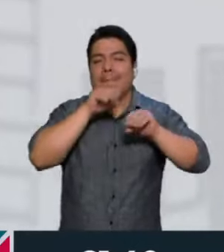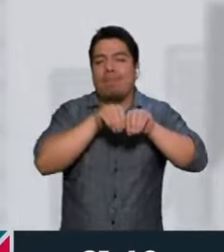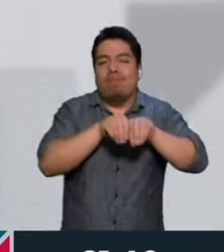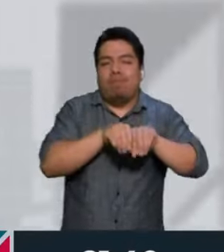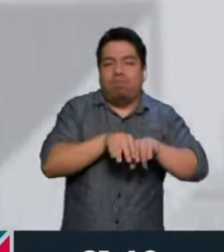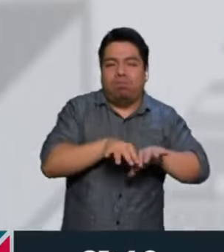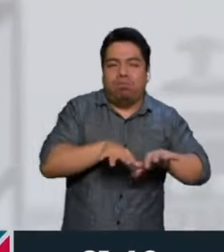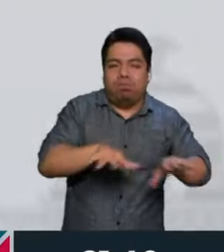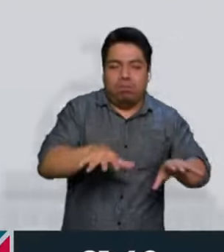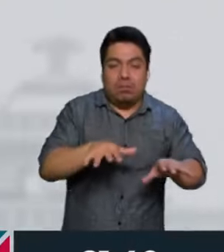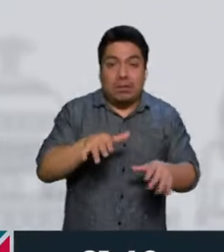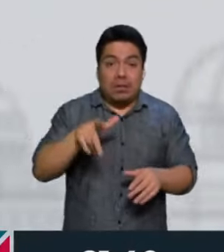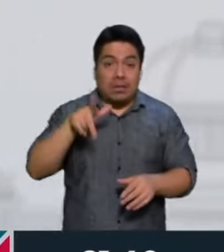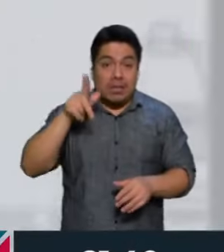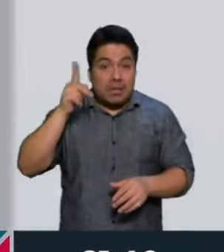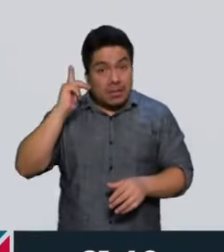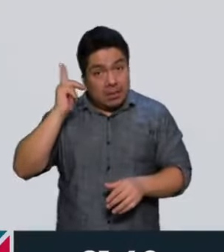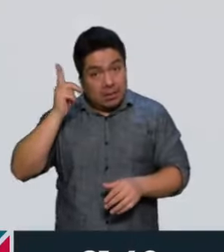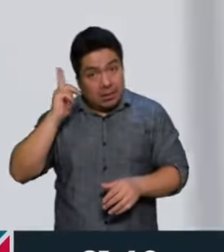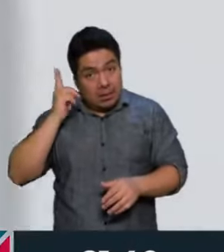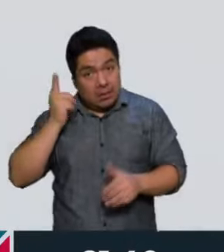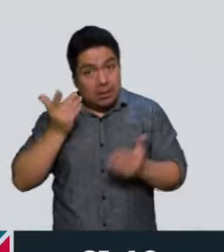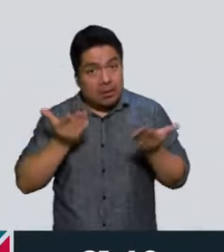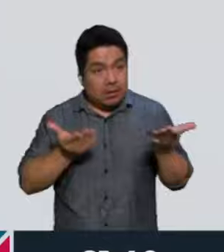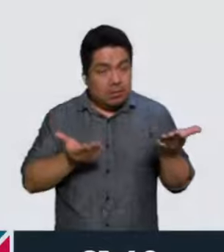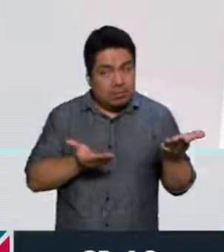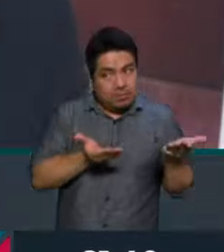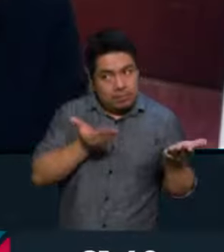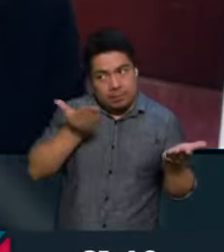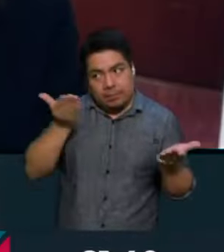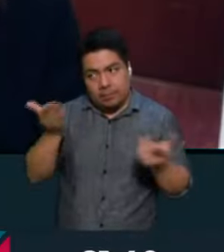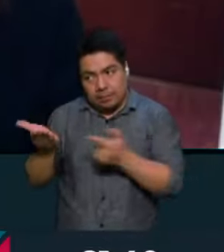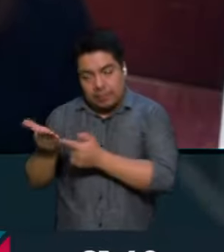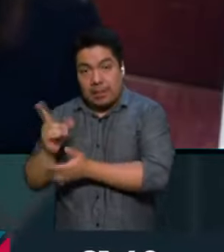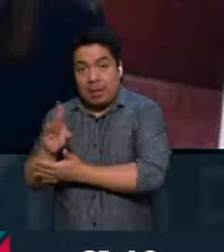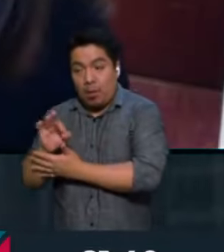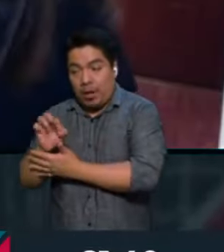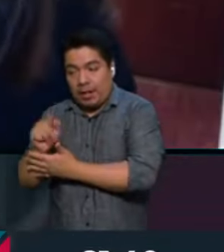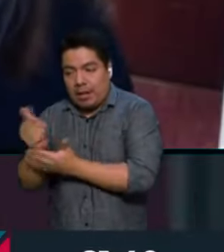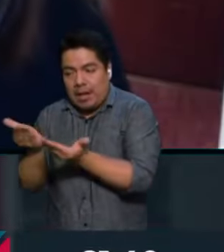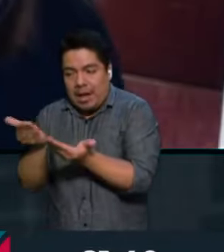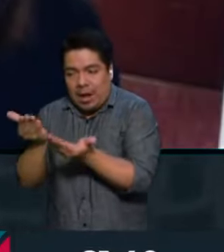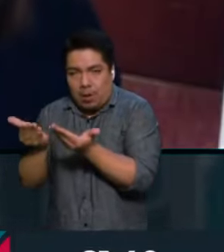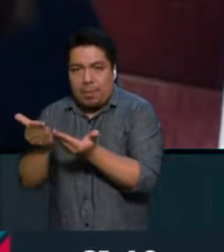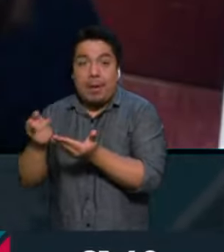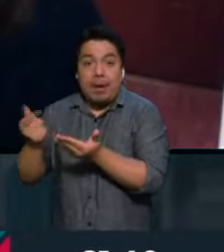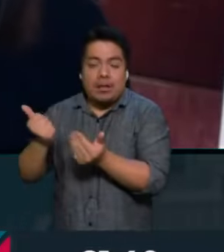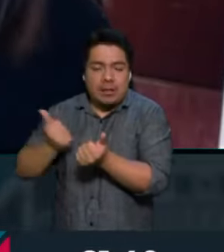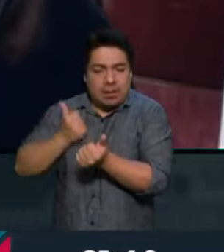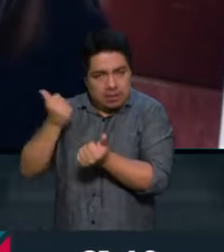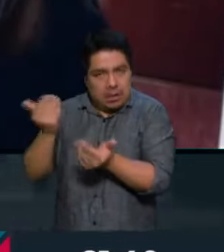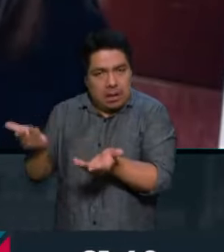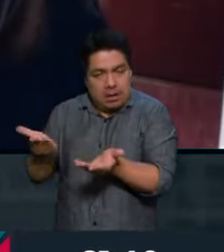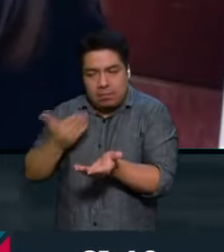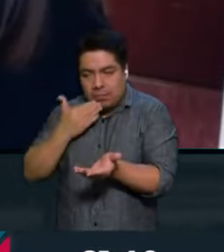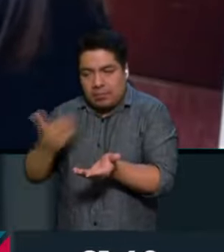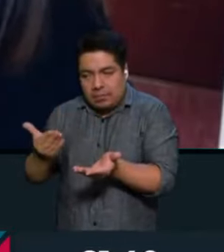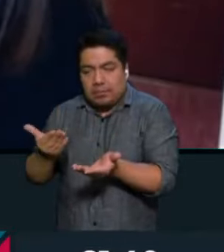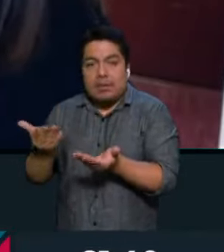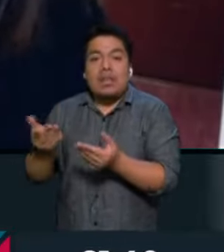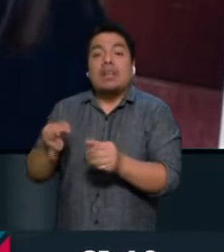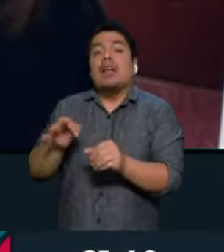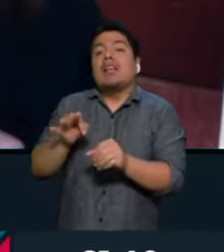¿Qué esperemos que, digamos, que la contraste a su vez los demócratas? Por supuesto que a su favor. Y por supuesto que para jugar